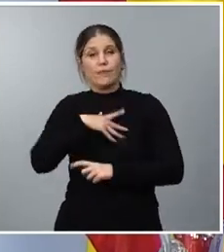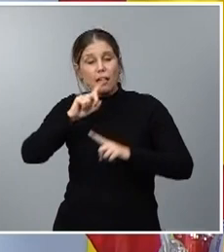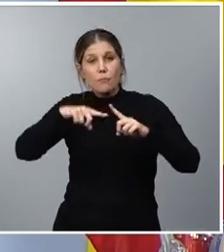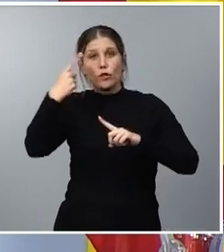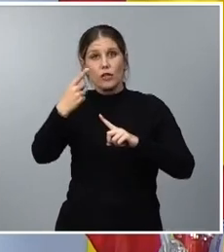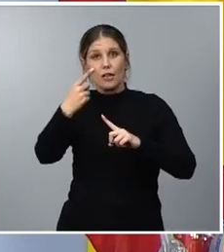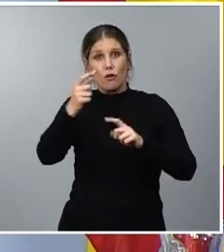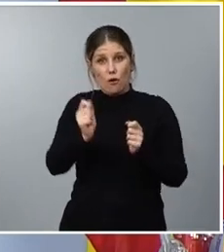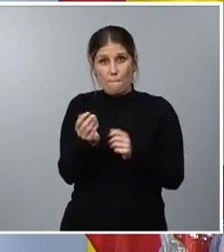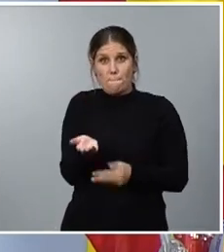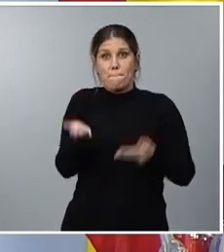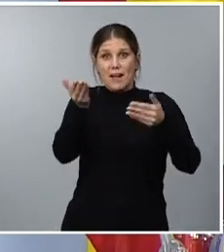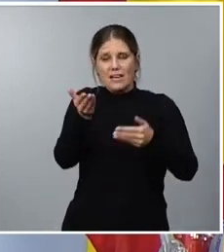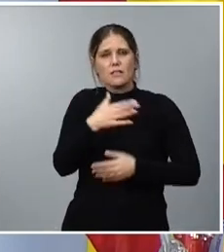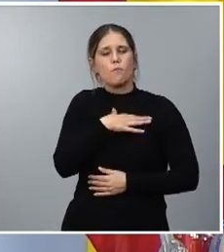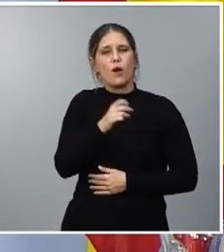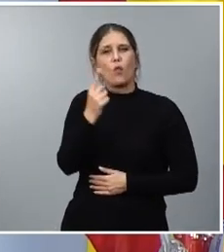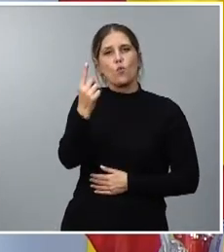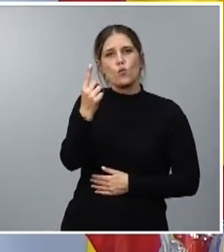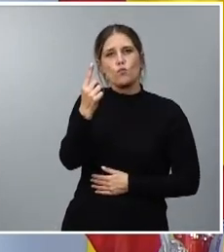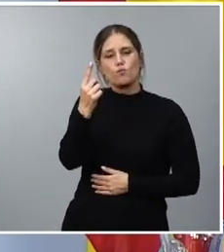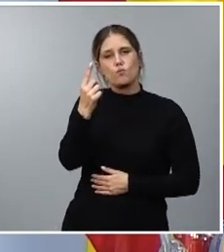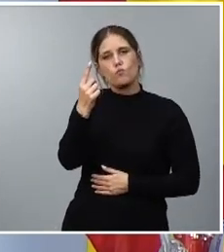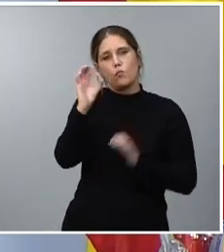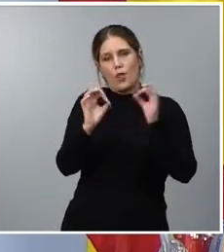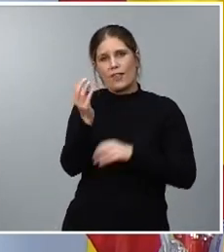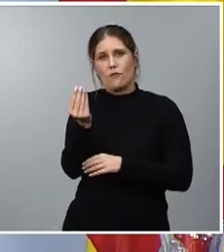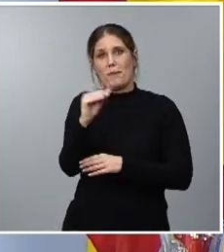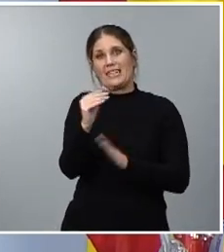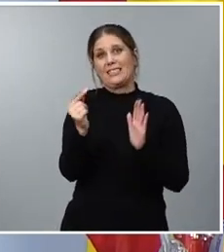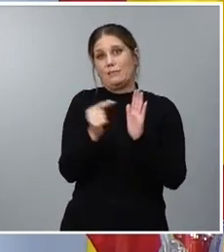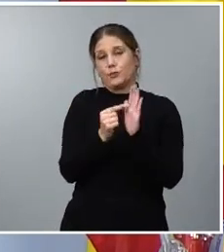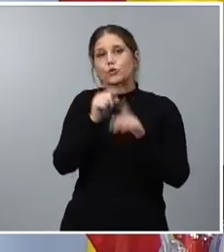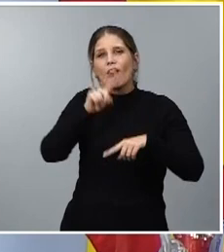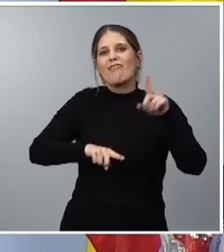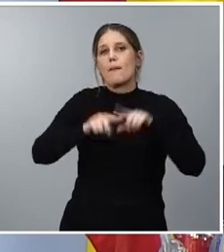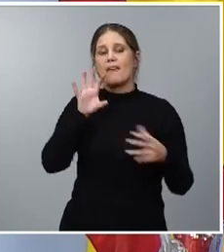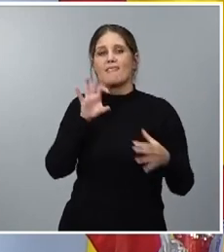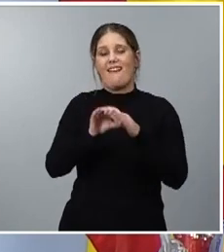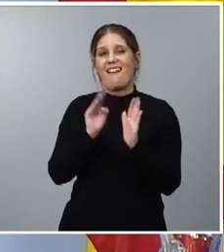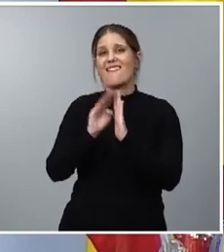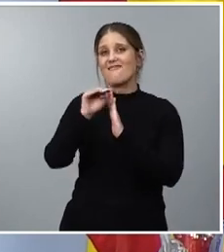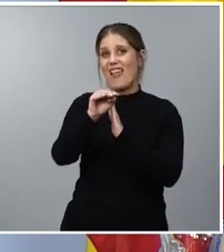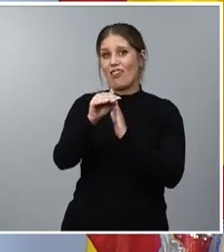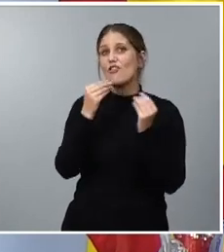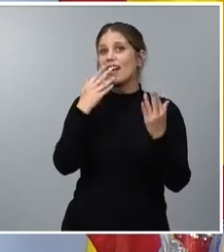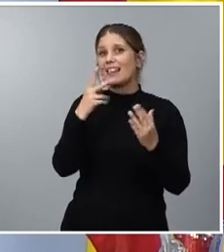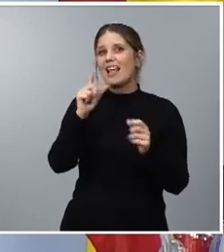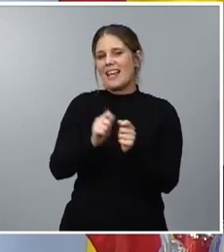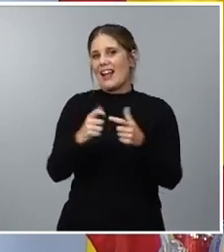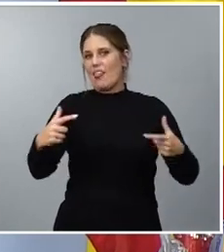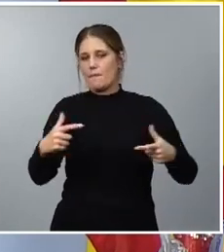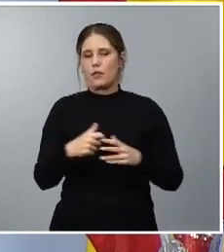incrementar hasta en un punto adicional en función de cómo evolucione la inflación y también el crecimiento.